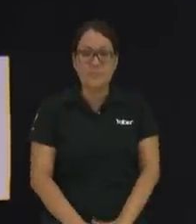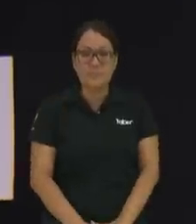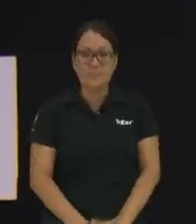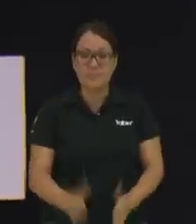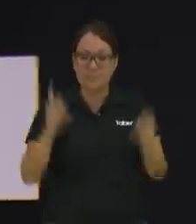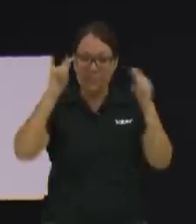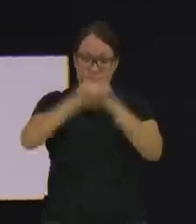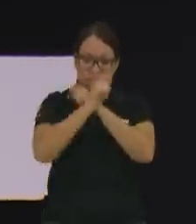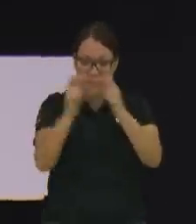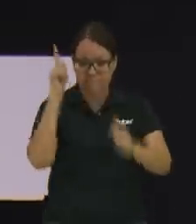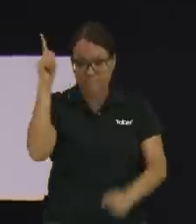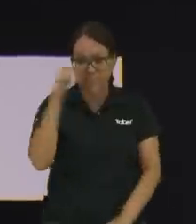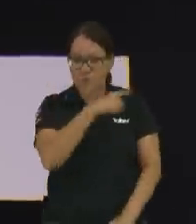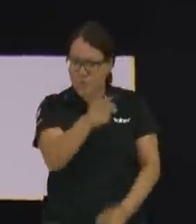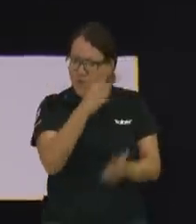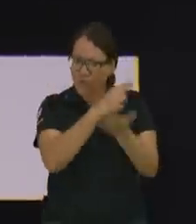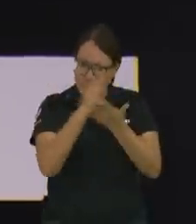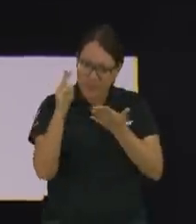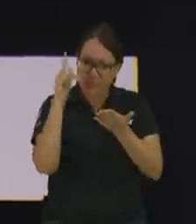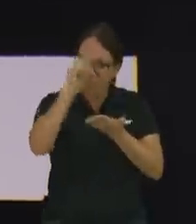gloria a Dios por tu honestidad